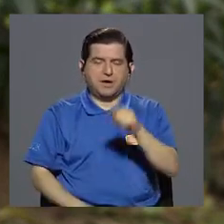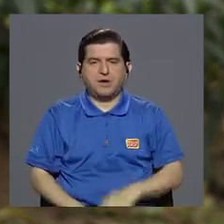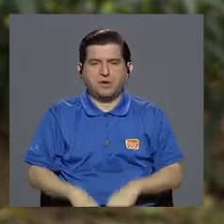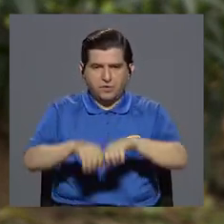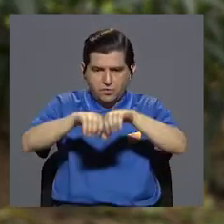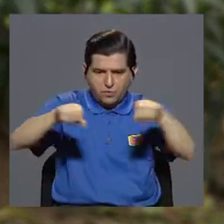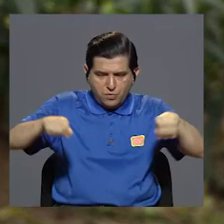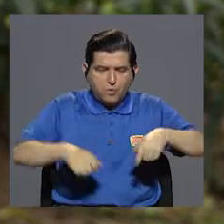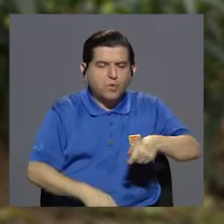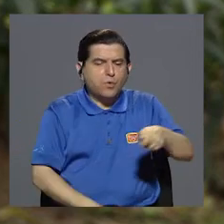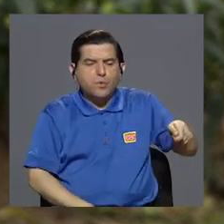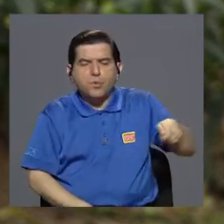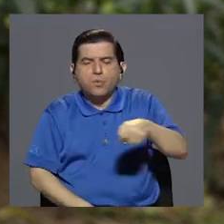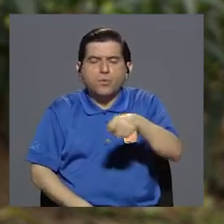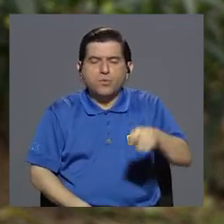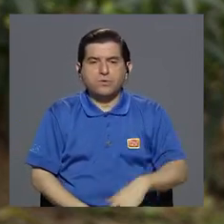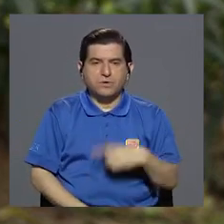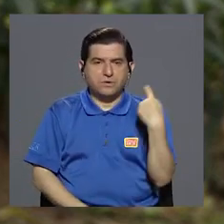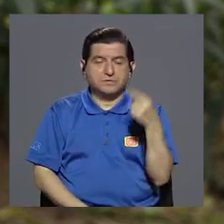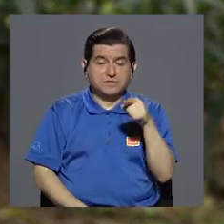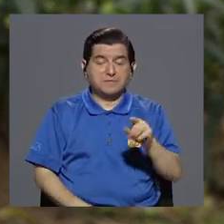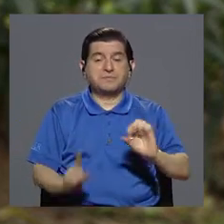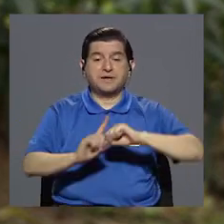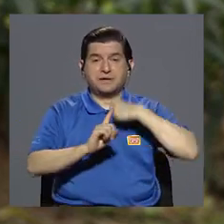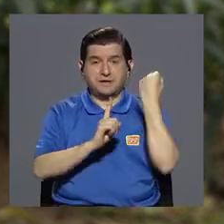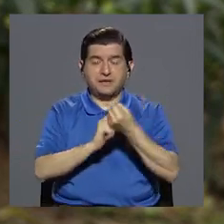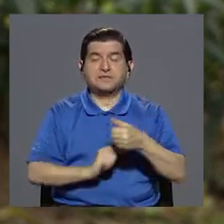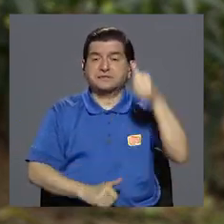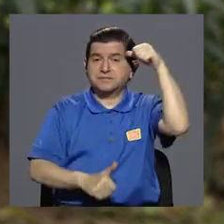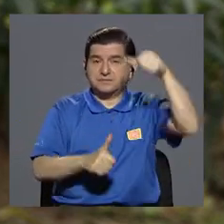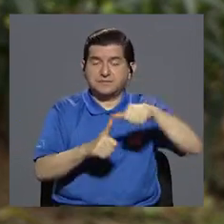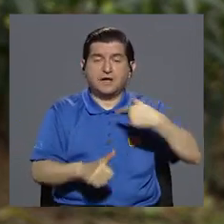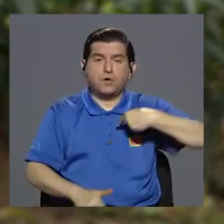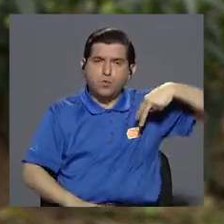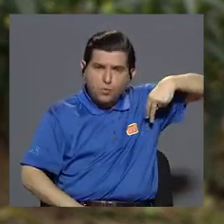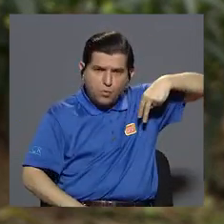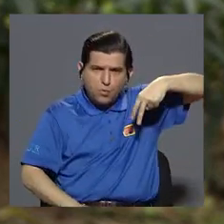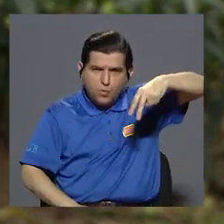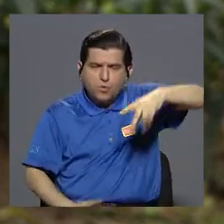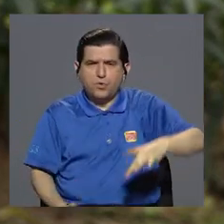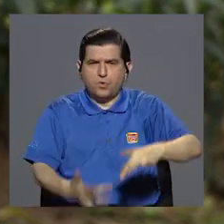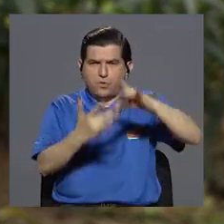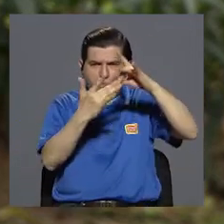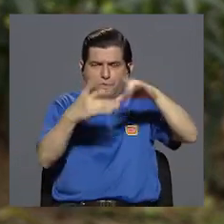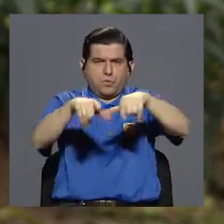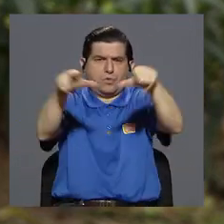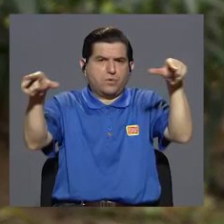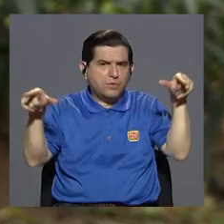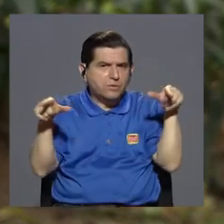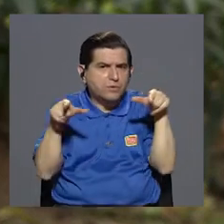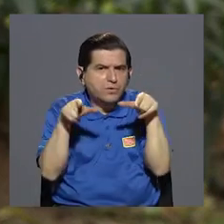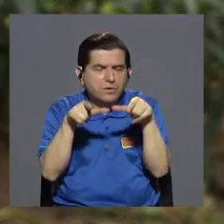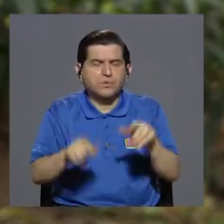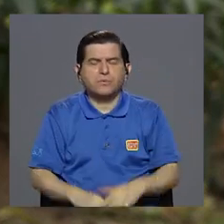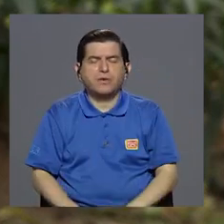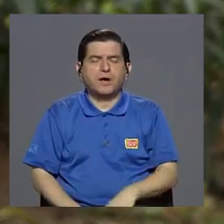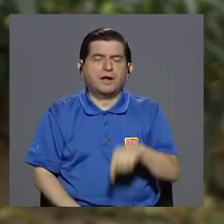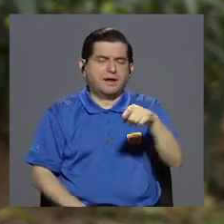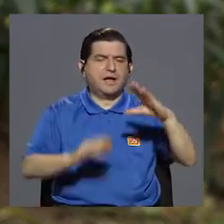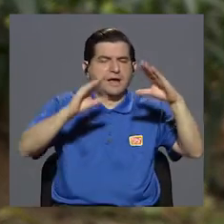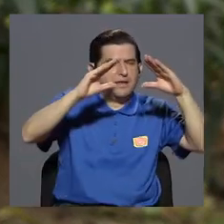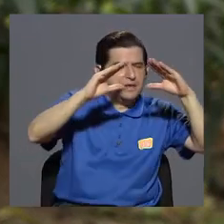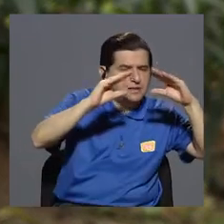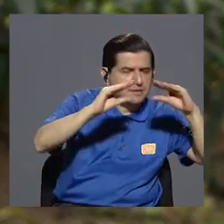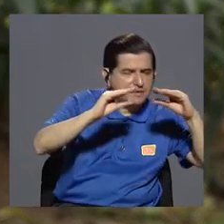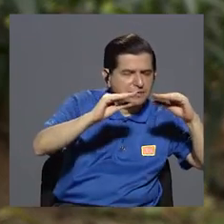un garabato para tocar el terreno, tener siempre presente esa eventualidad. Si se está caminando, sobre todo en las horas de la